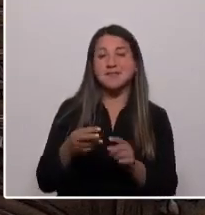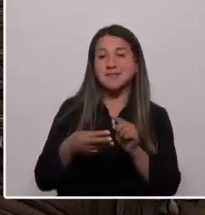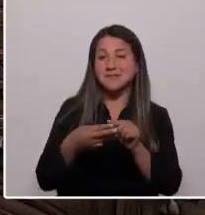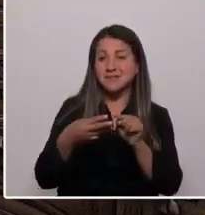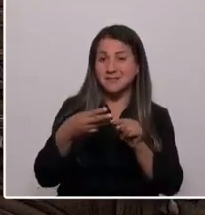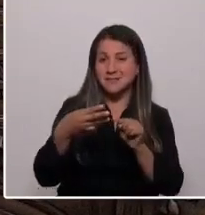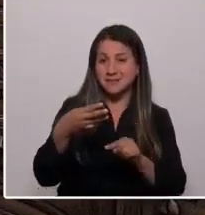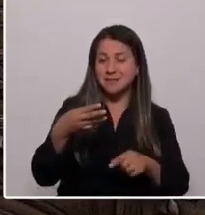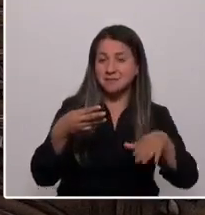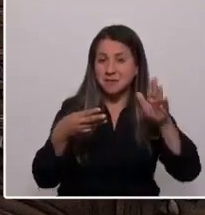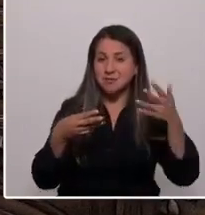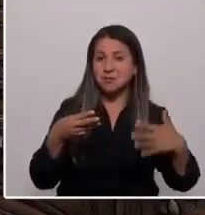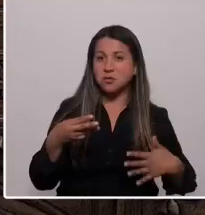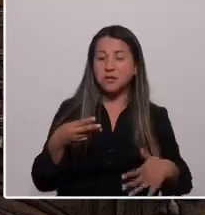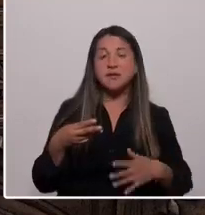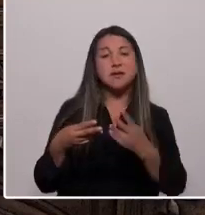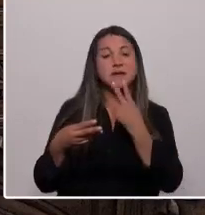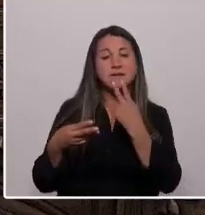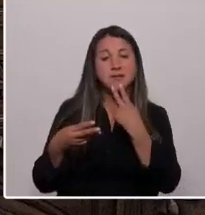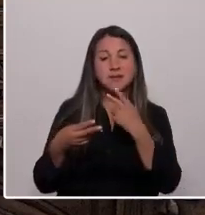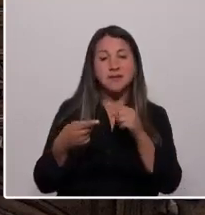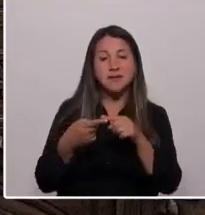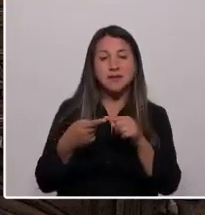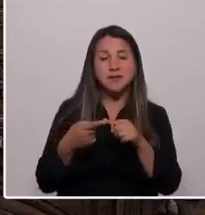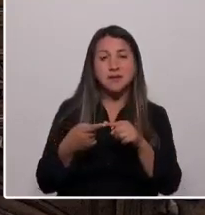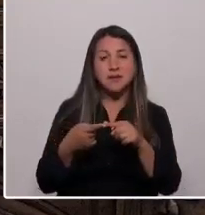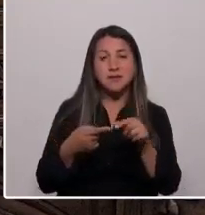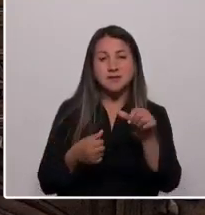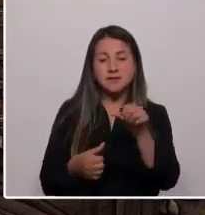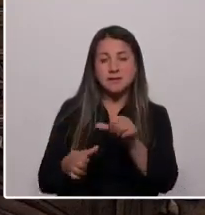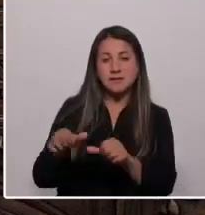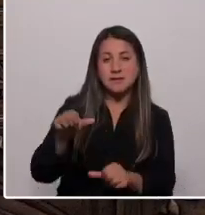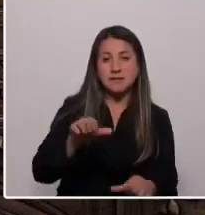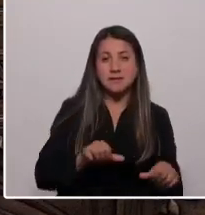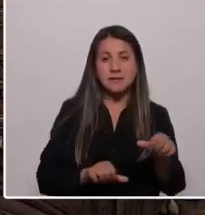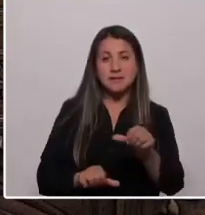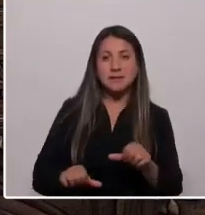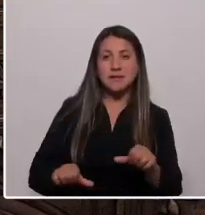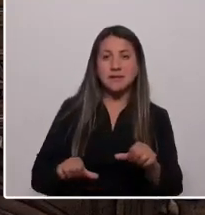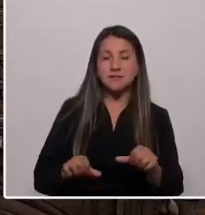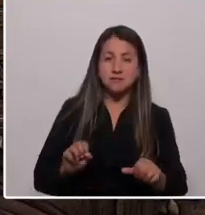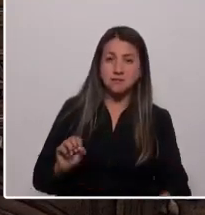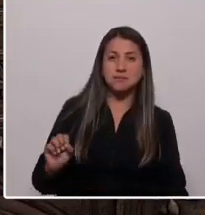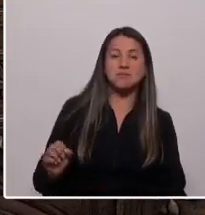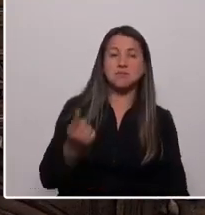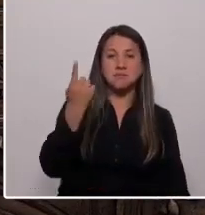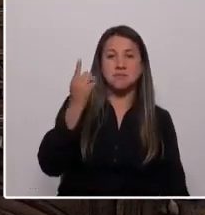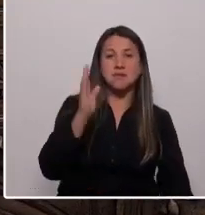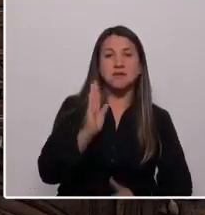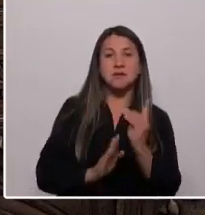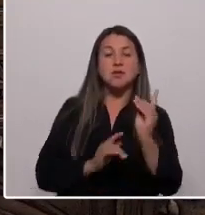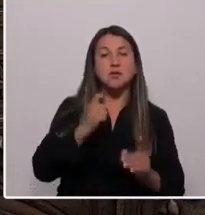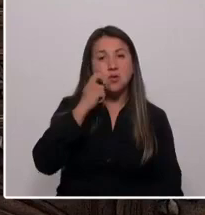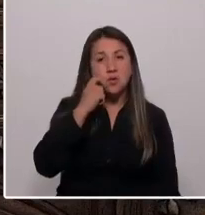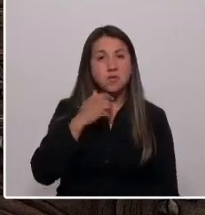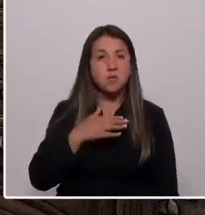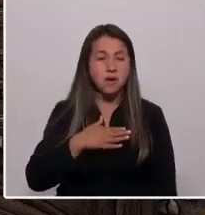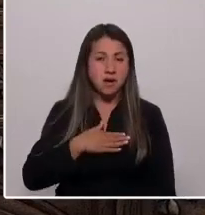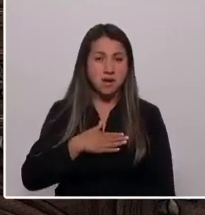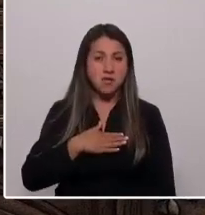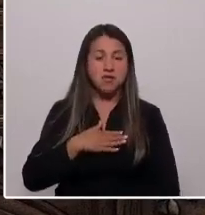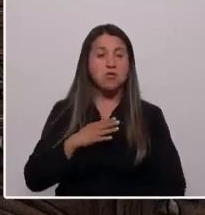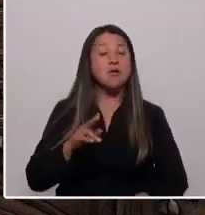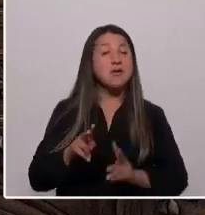porque es el ingrediente principal que impulsa el desarrollo humano y genera además